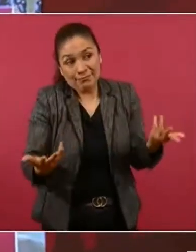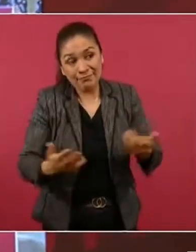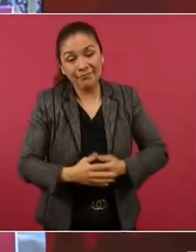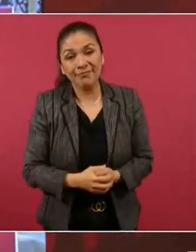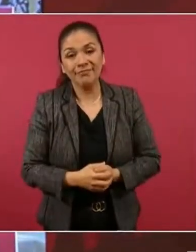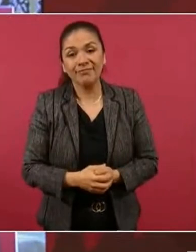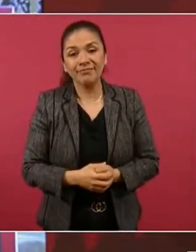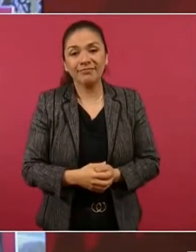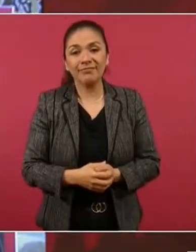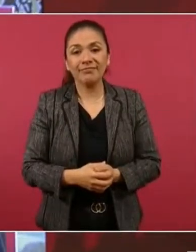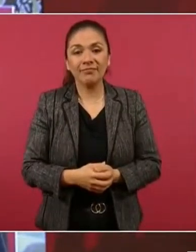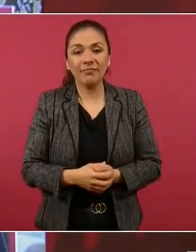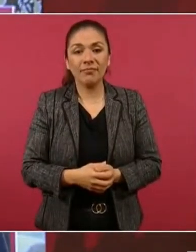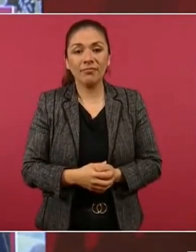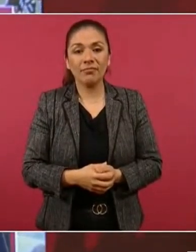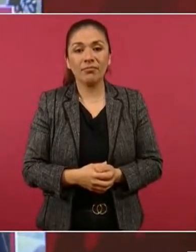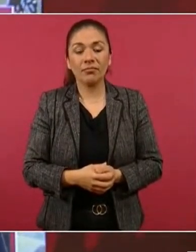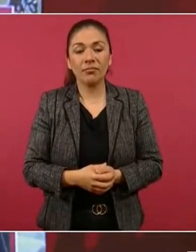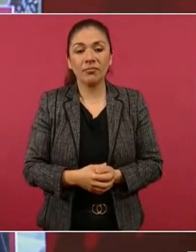Este